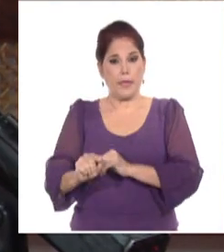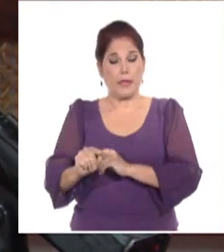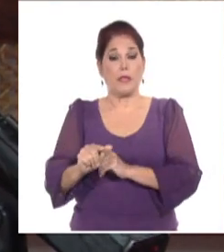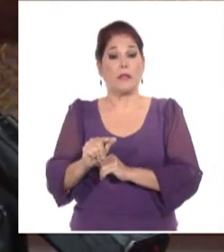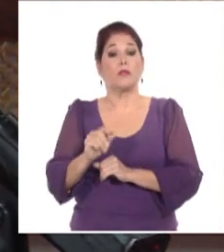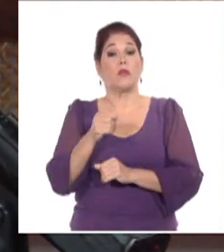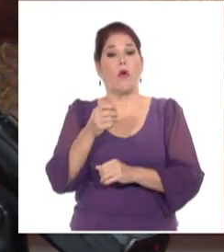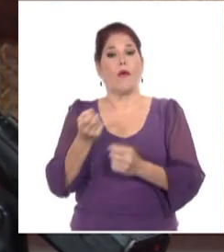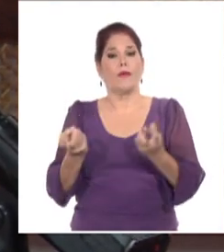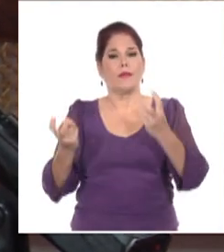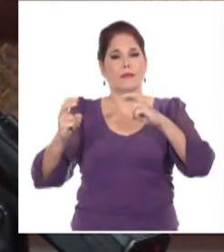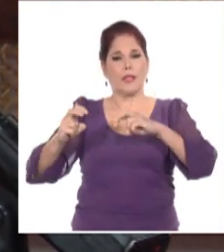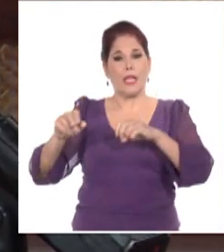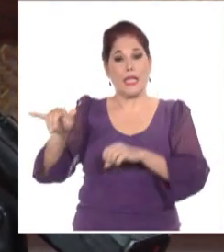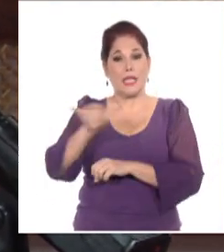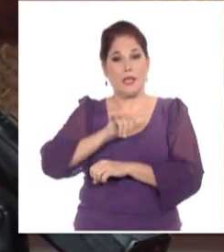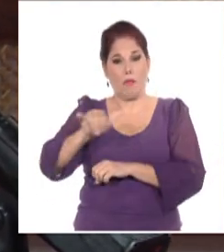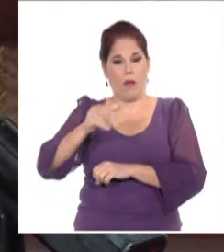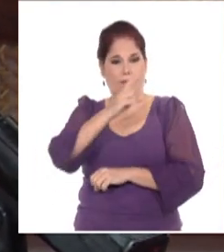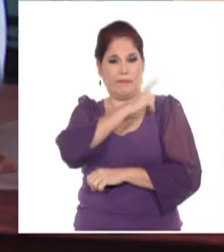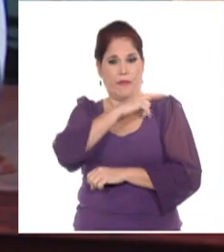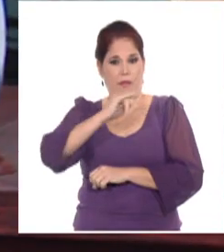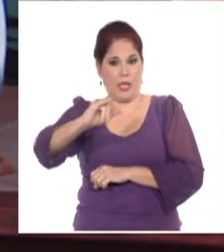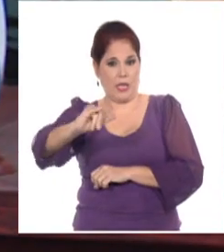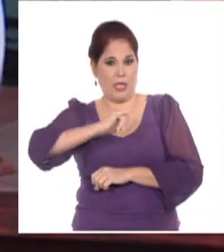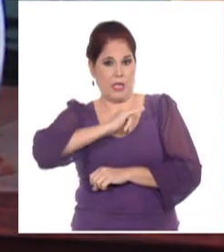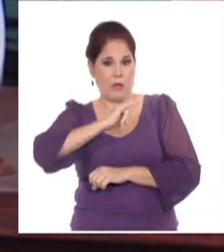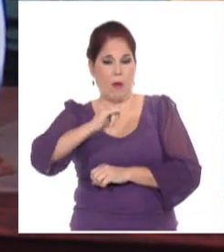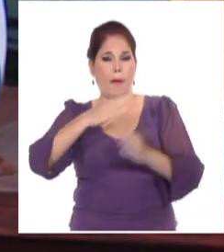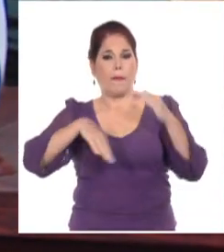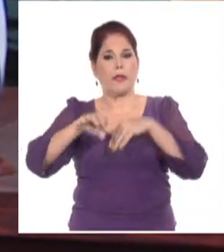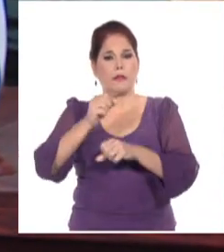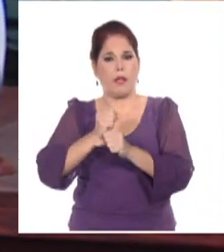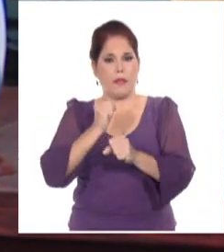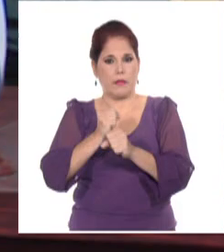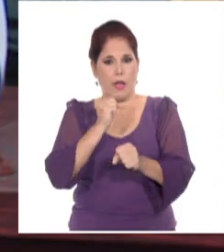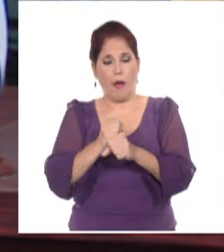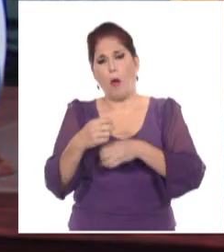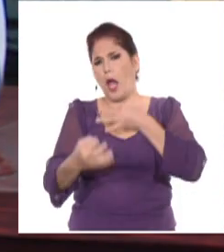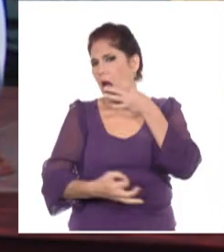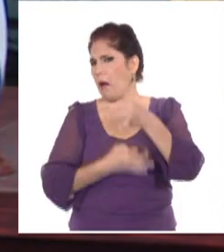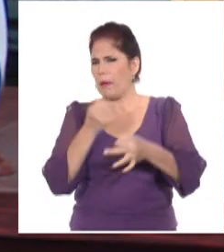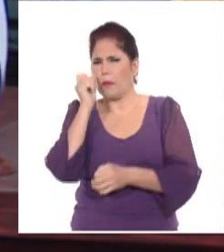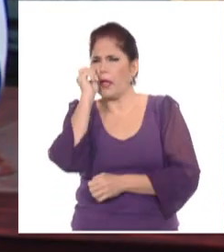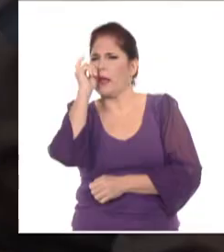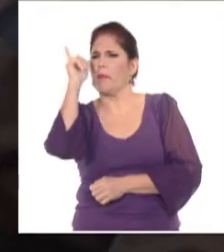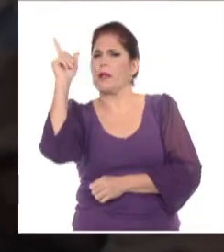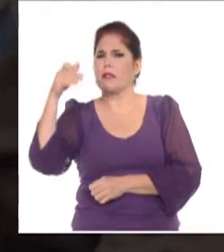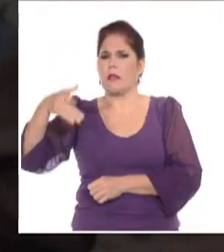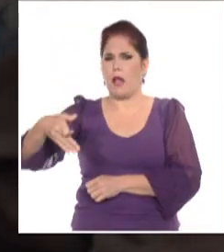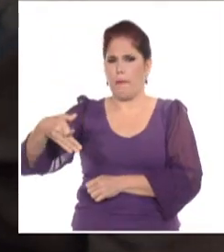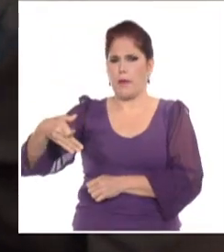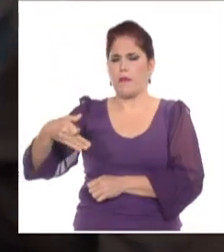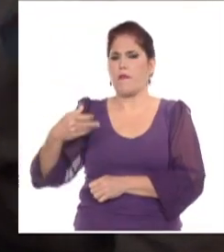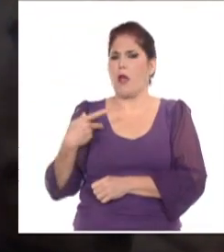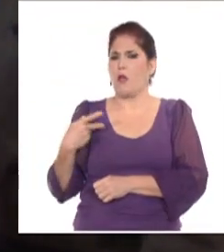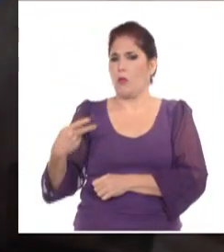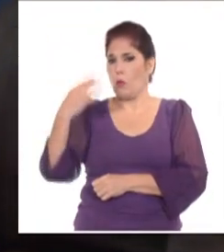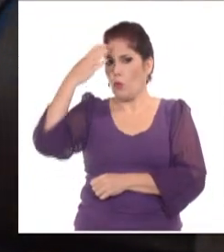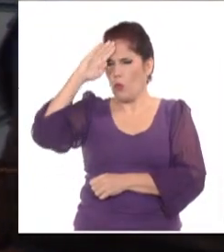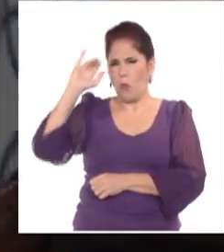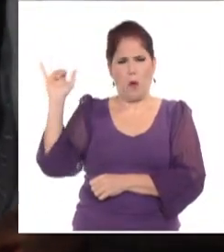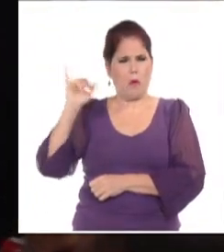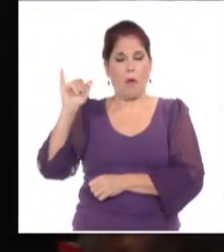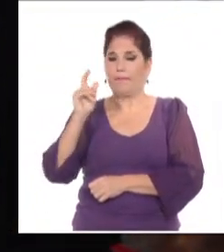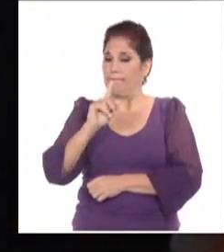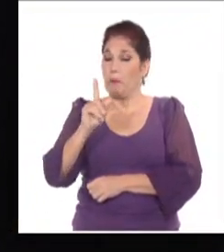con su homóloga Martelena Feito Cabrera, con la cual no solo abordó las experiencias de uno y otro país, sino también